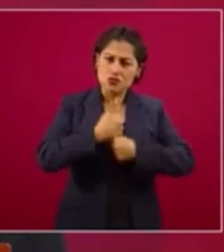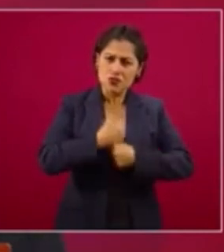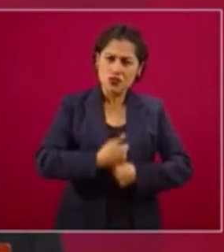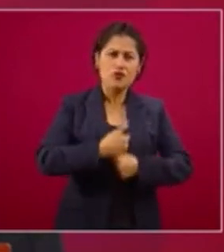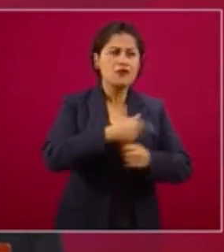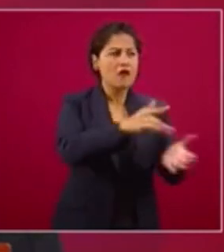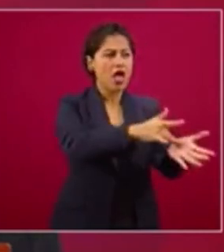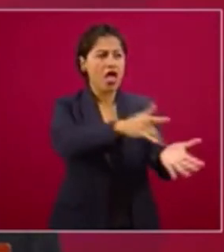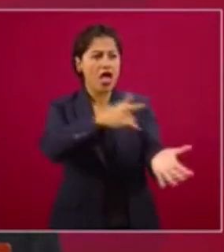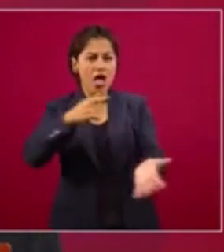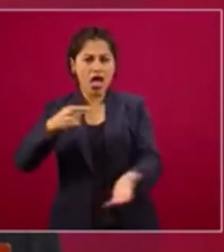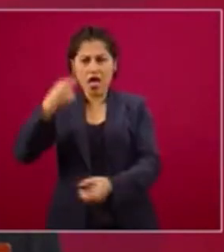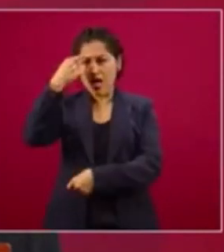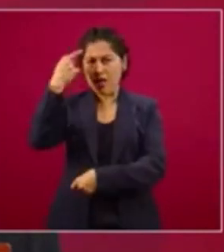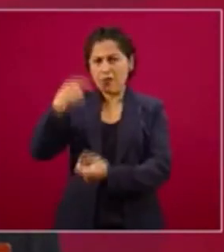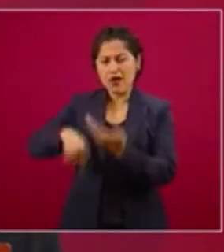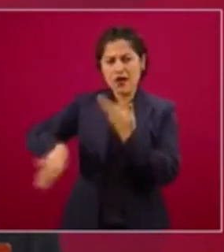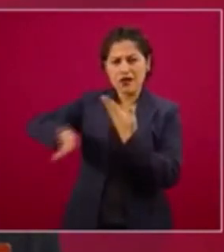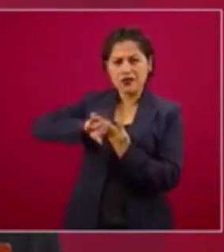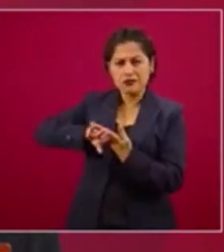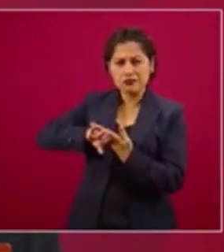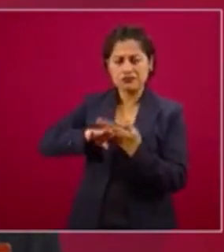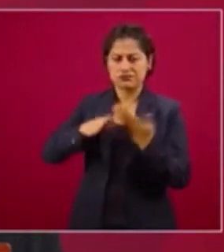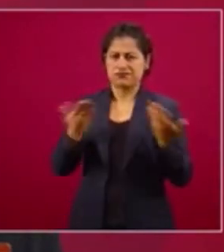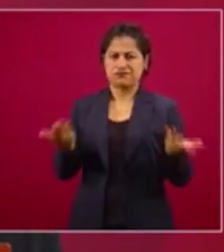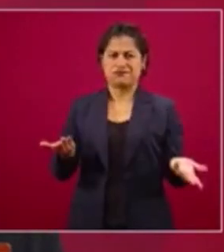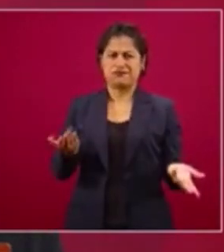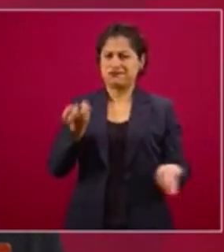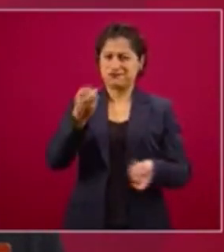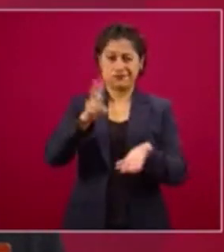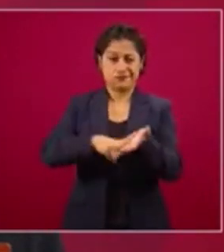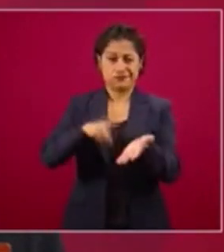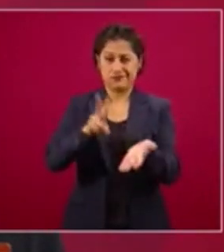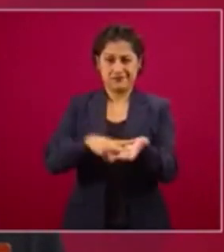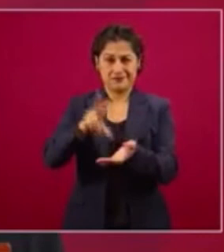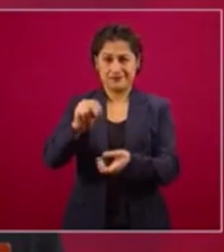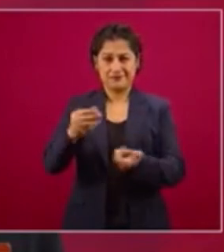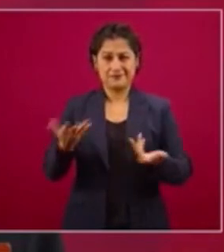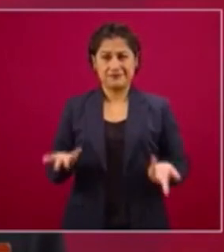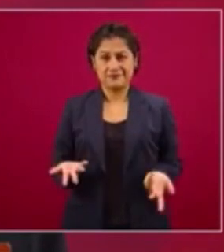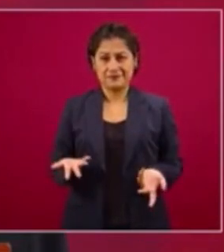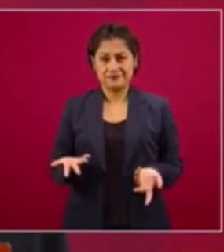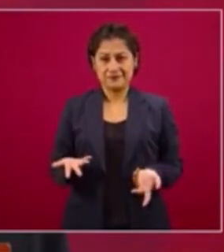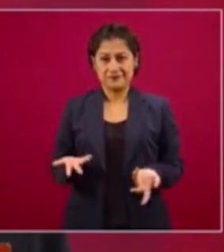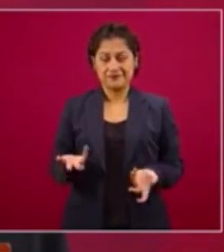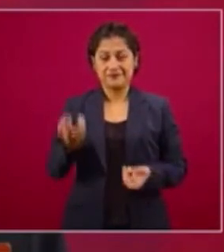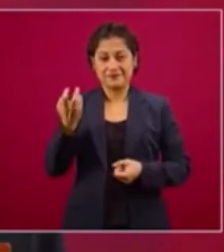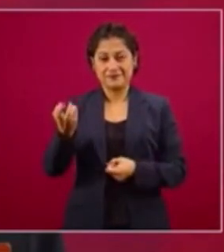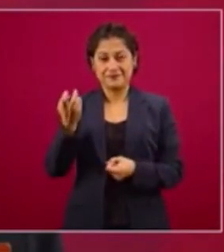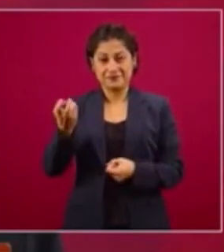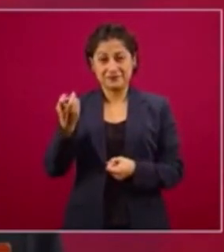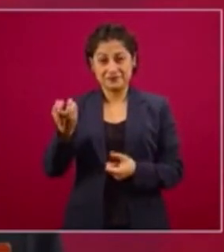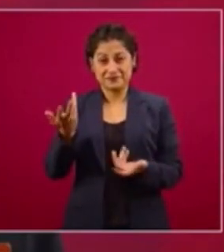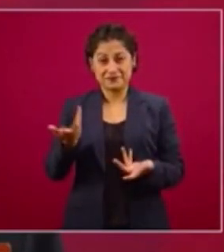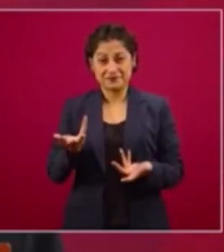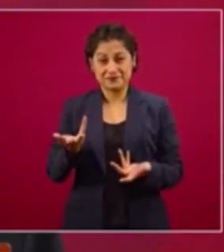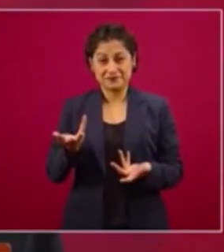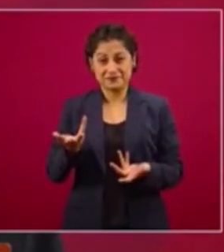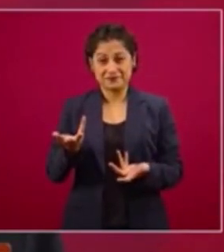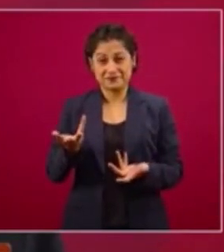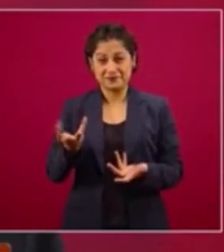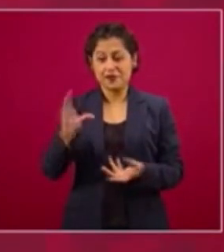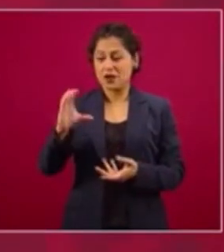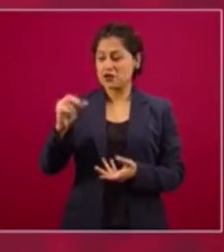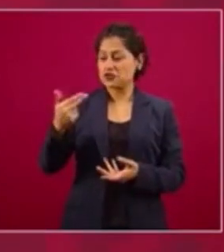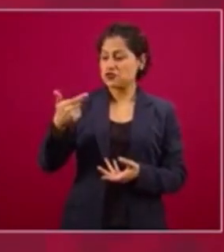Eso es de chombos, y ahí se los dejo